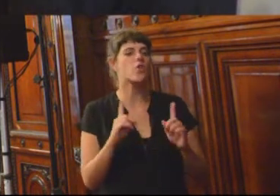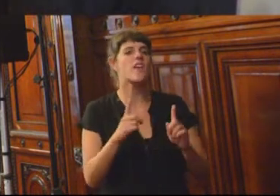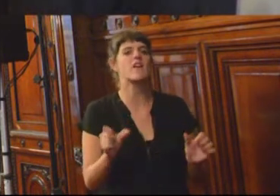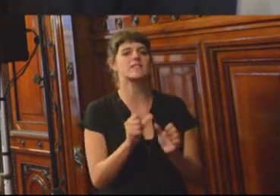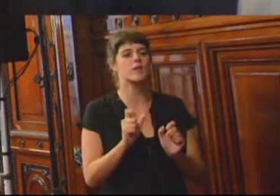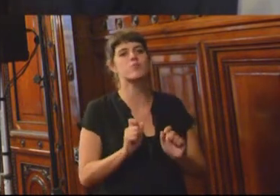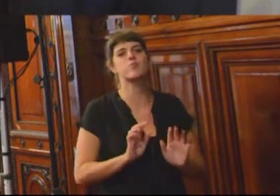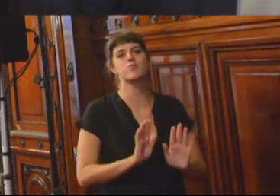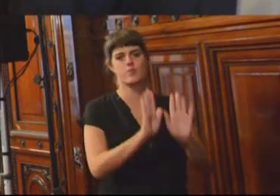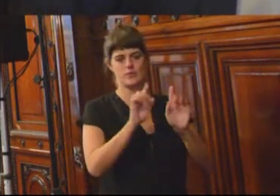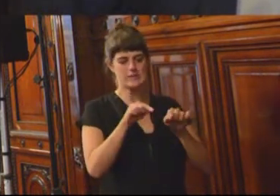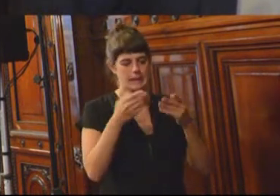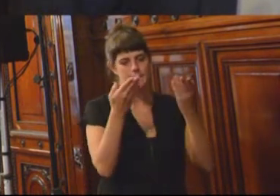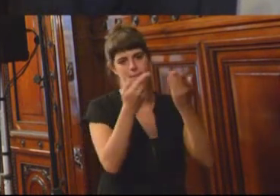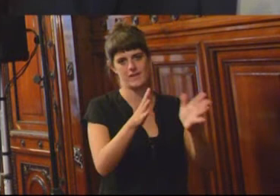arrancamos el partido.